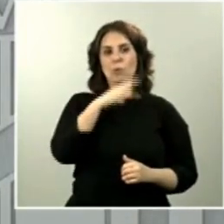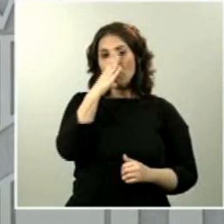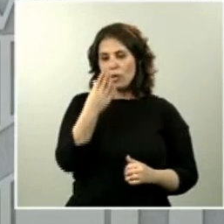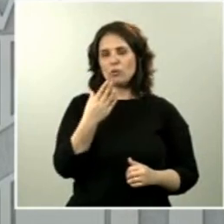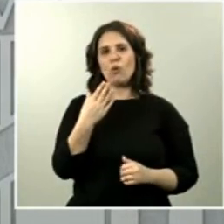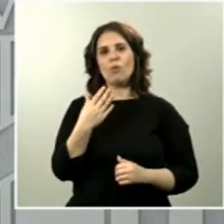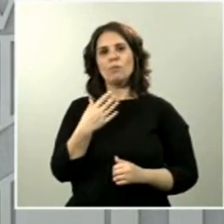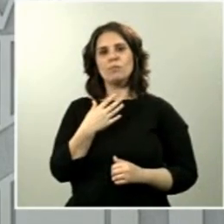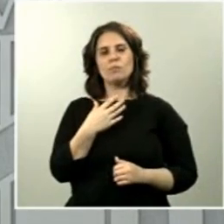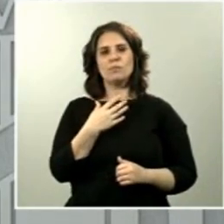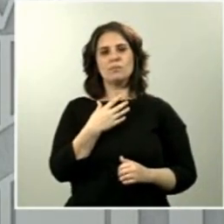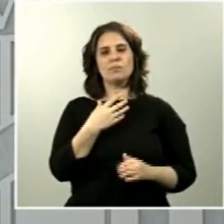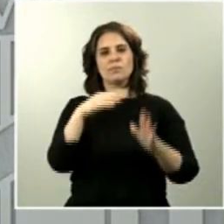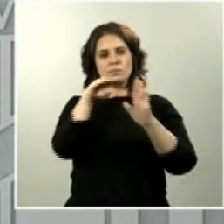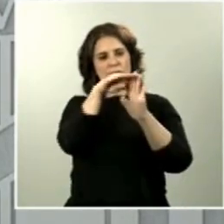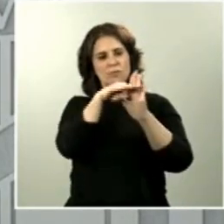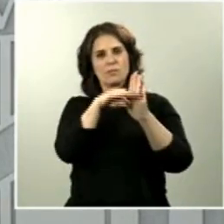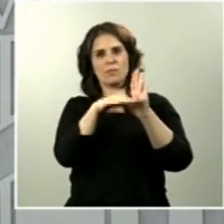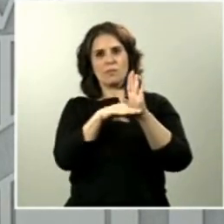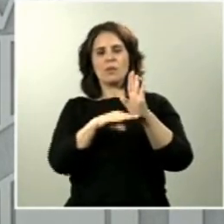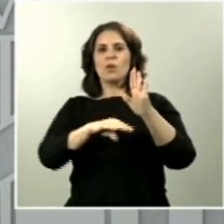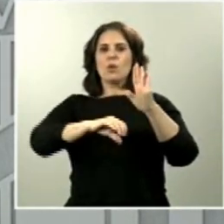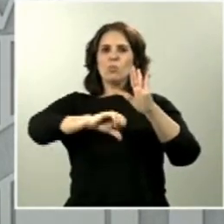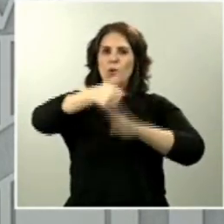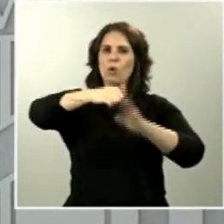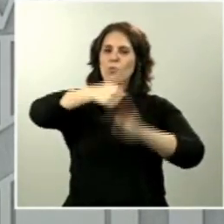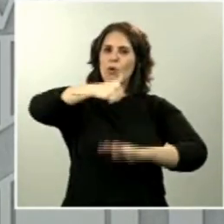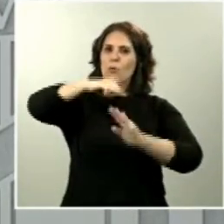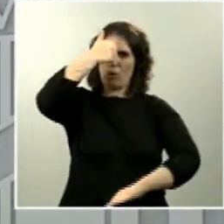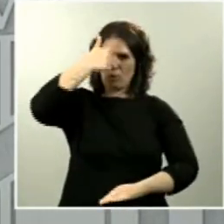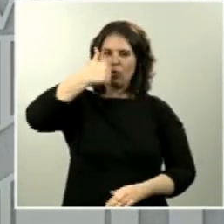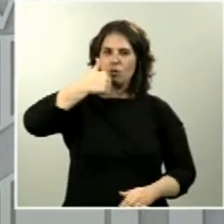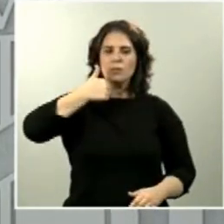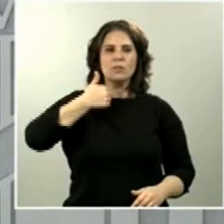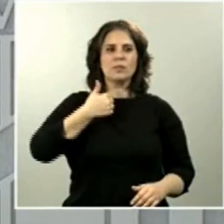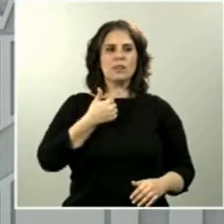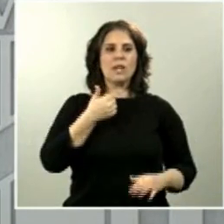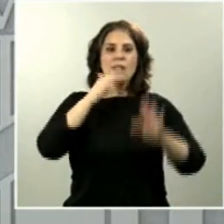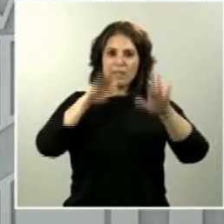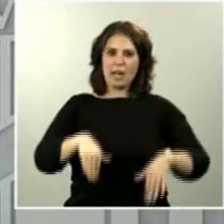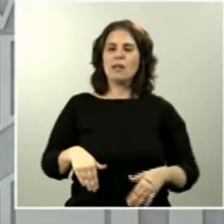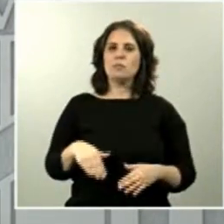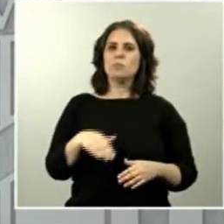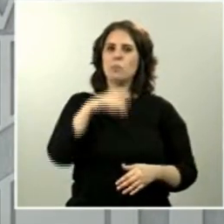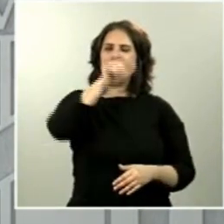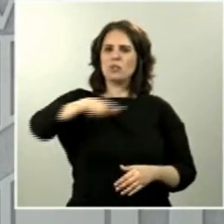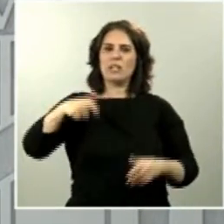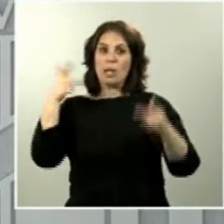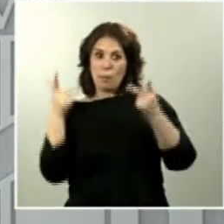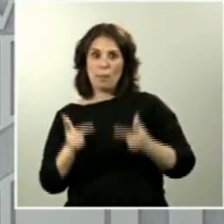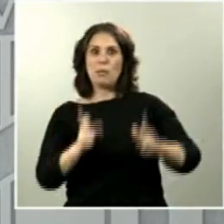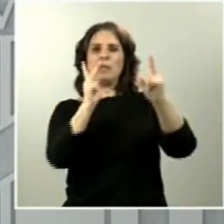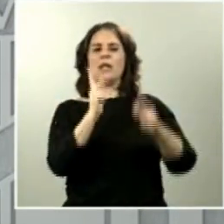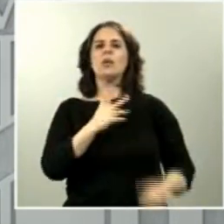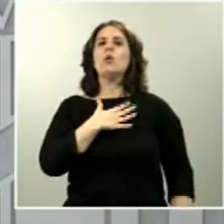de compatibilidades entre diferentes prestaciones que permitiera que las personas pudieran realmente recoger esos